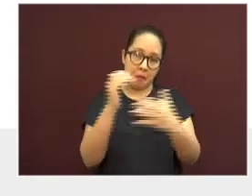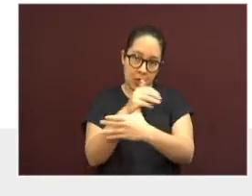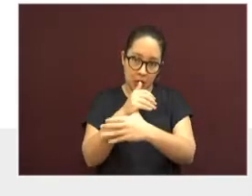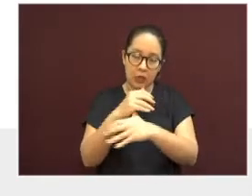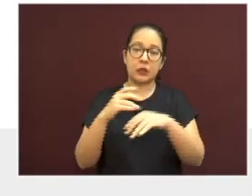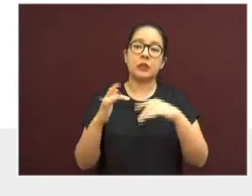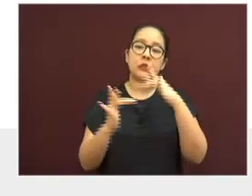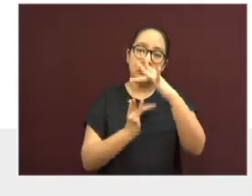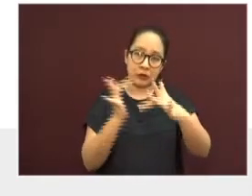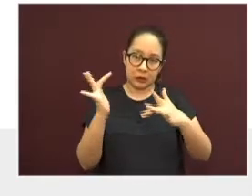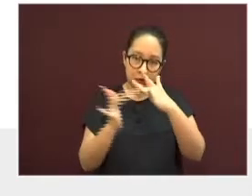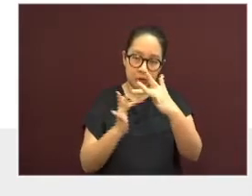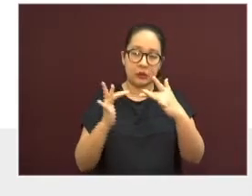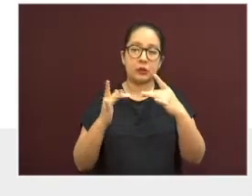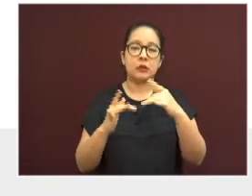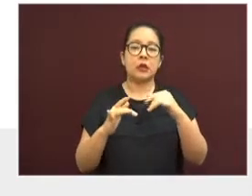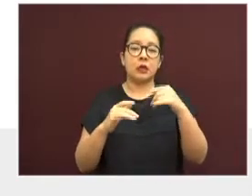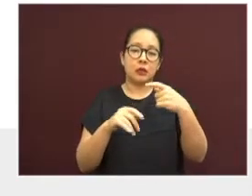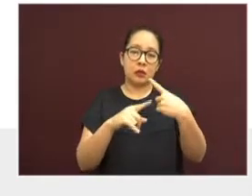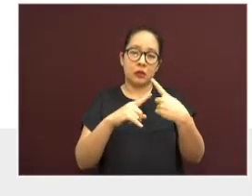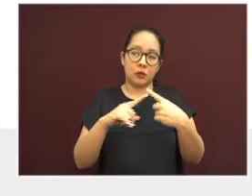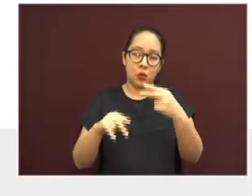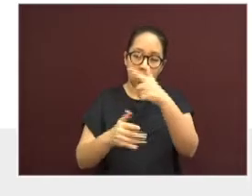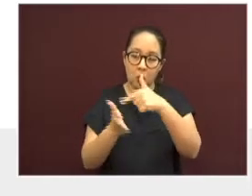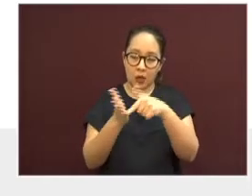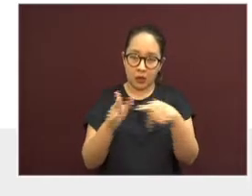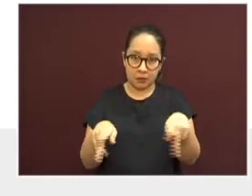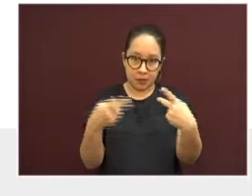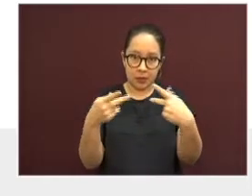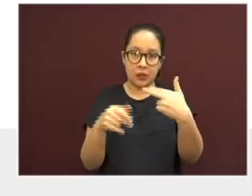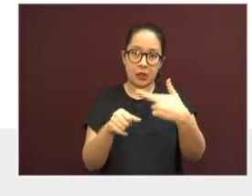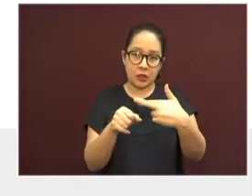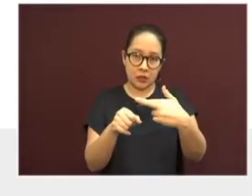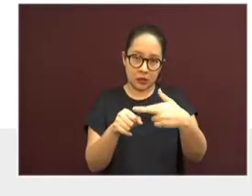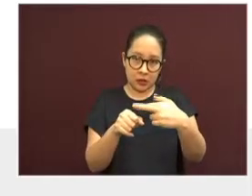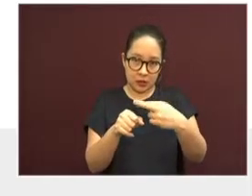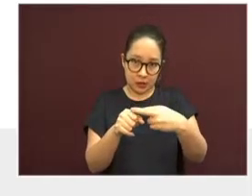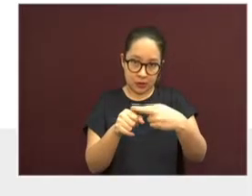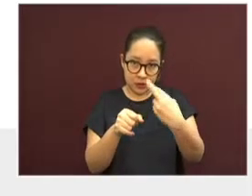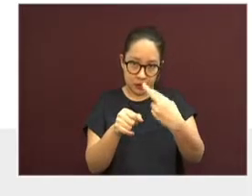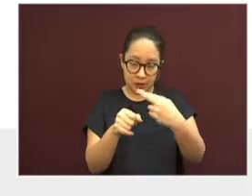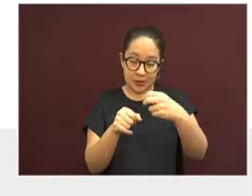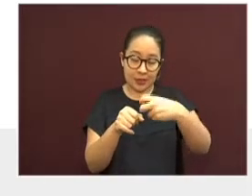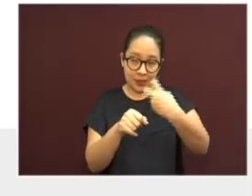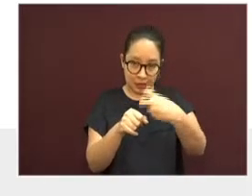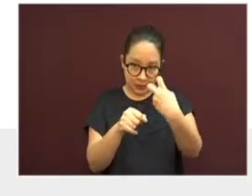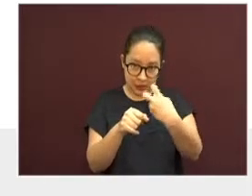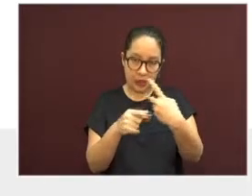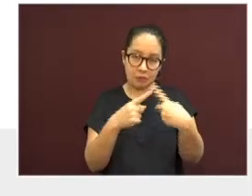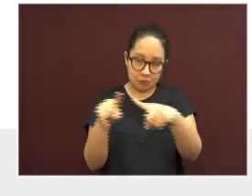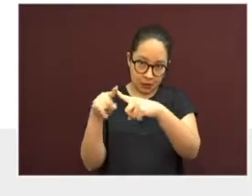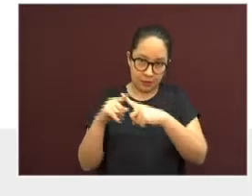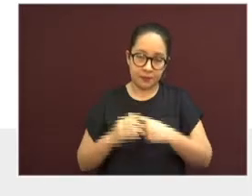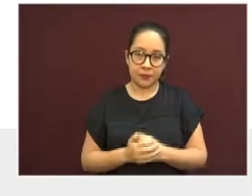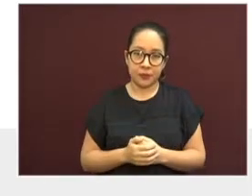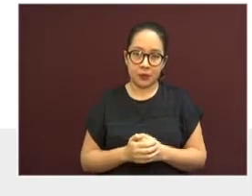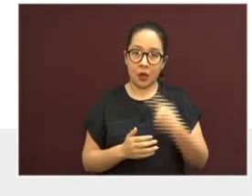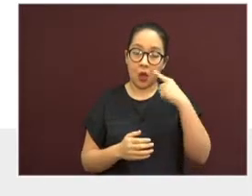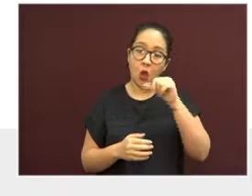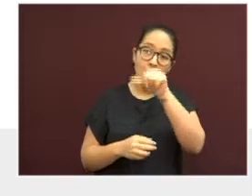cervecerías, entre otros. En actividades estratégicas se encuentran la industria